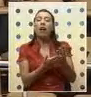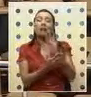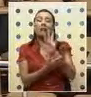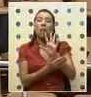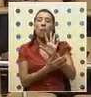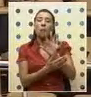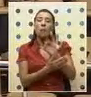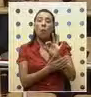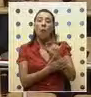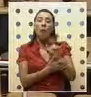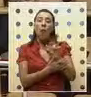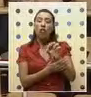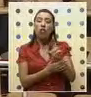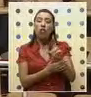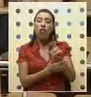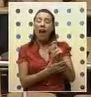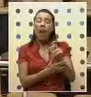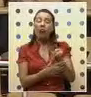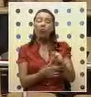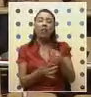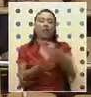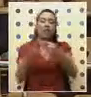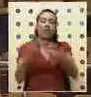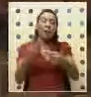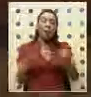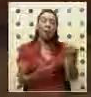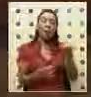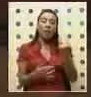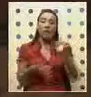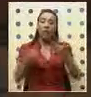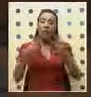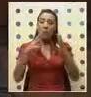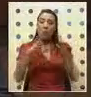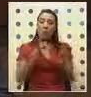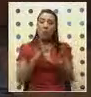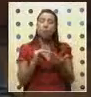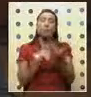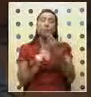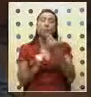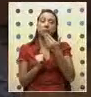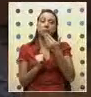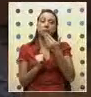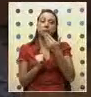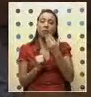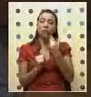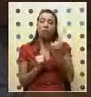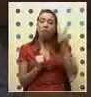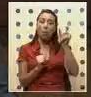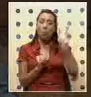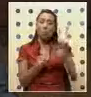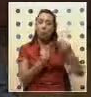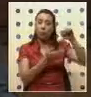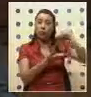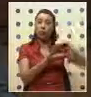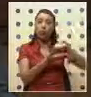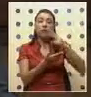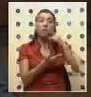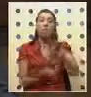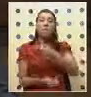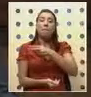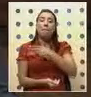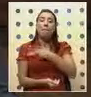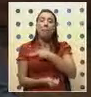doctorados honoris causa por distintas universidades del mundo, siendo también uno de los pocos extranjeros distinguidos con el propio